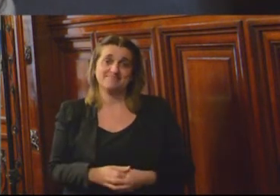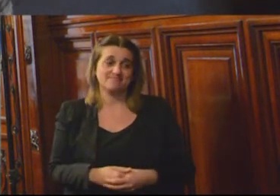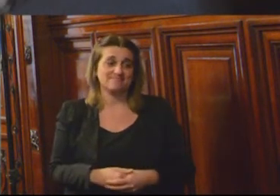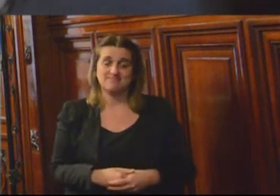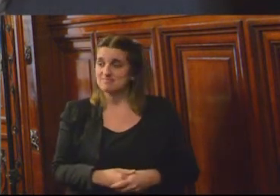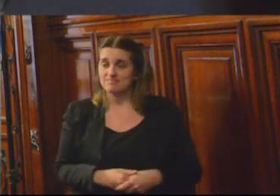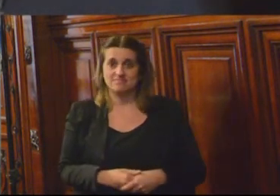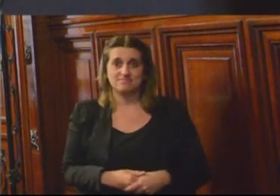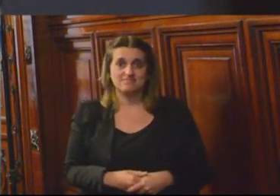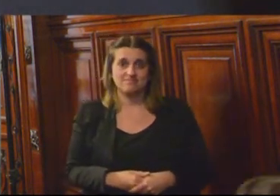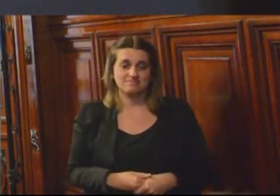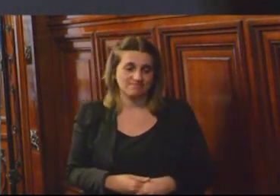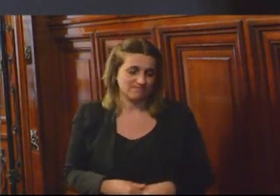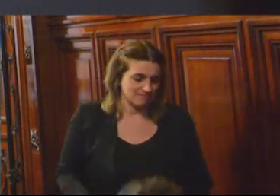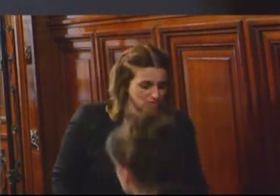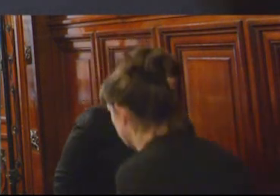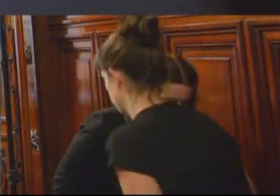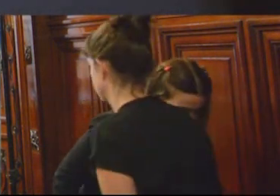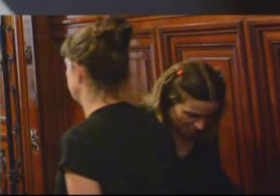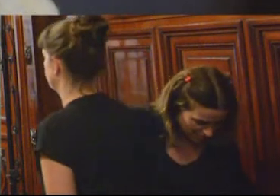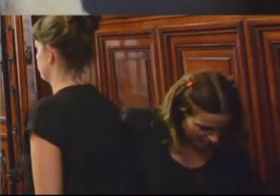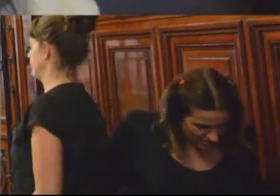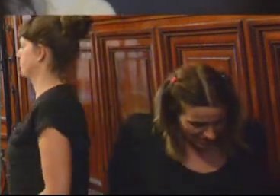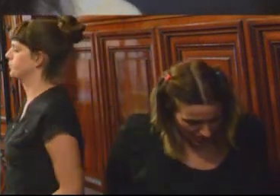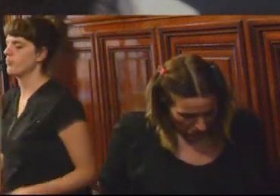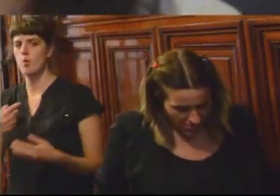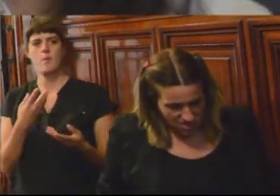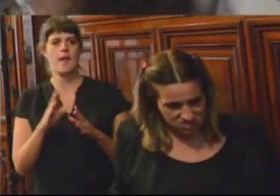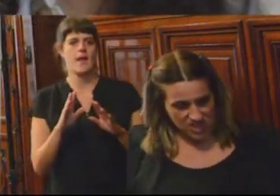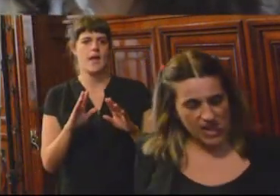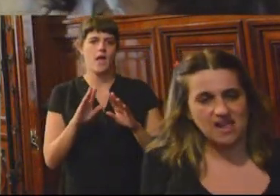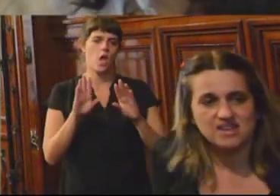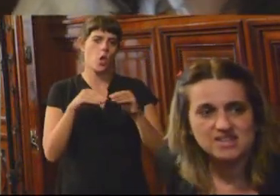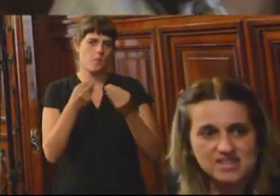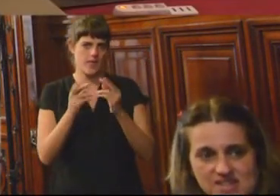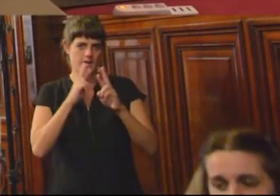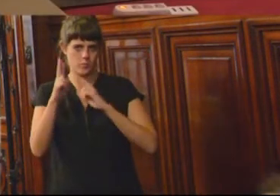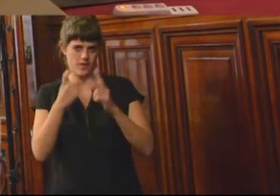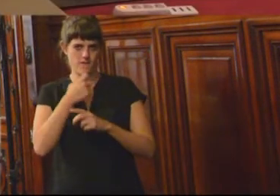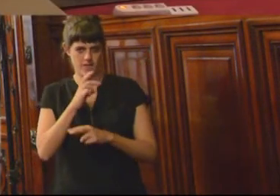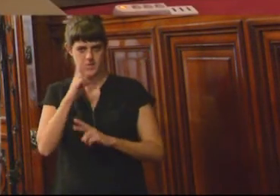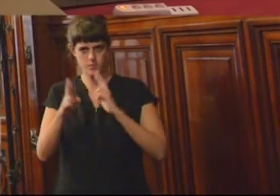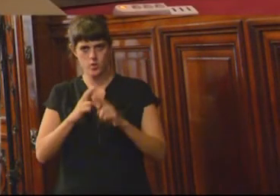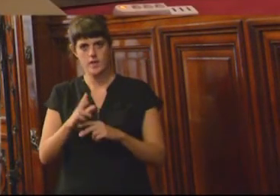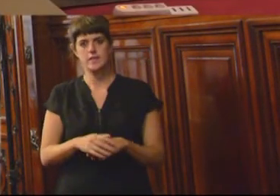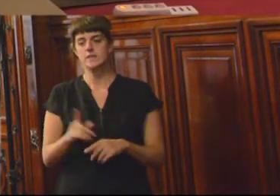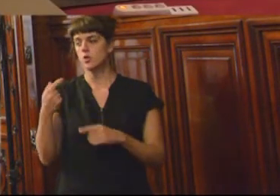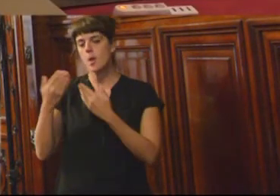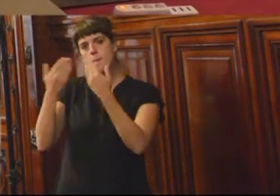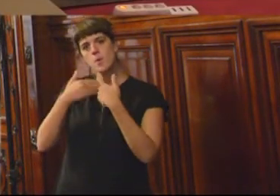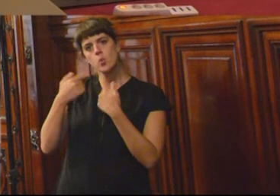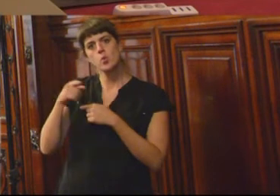Bueno, y un poco para finalizar y complementar las respuestas que quedaron sin responder, en cuanto a lo preguntado por